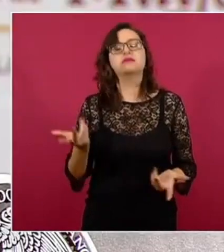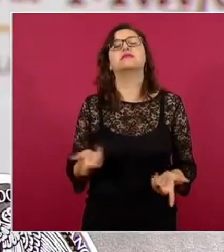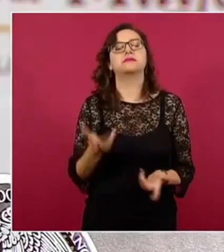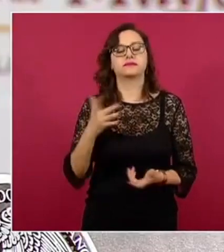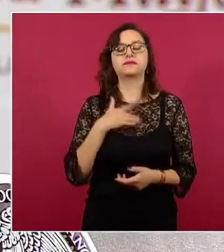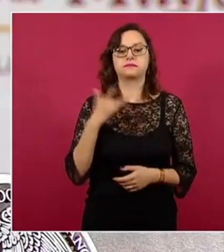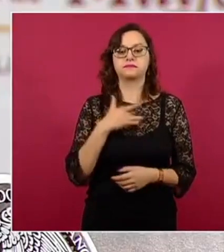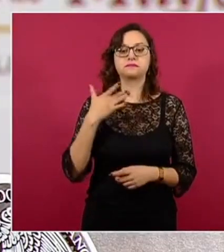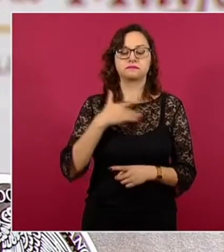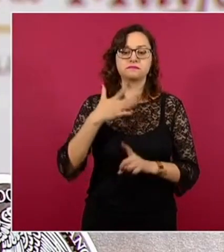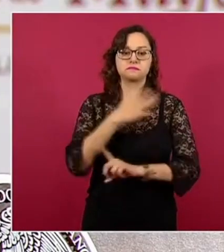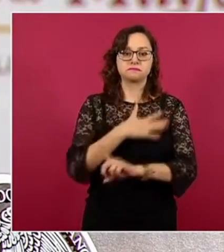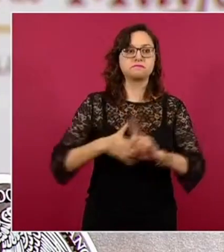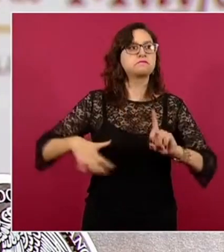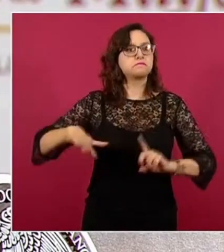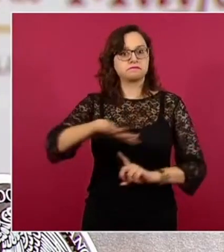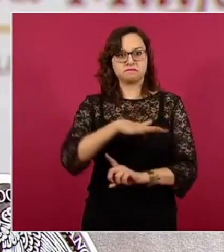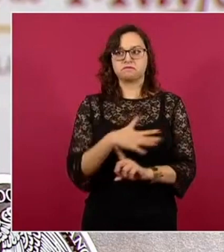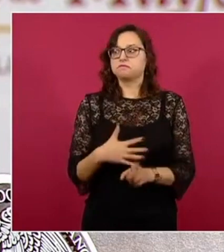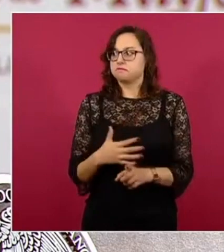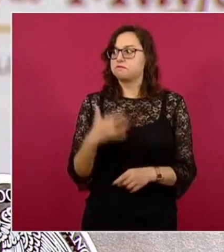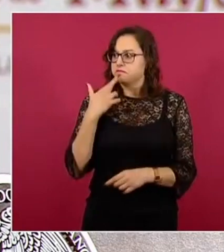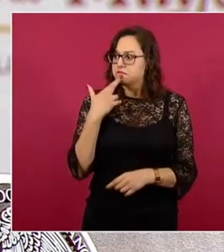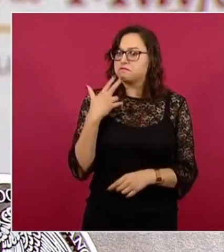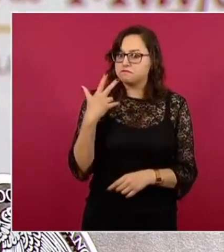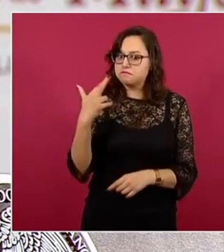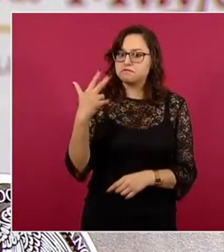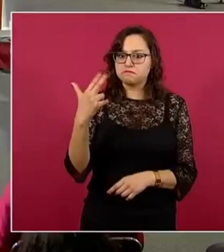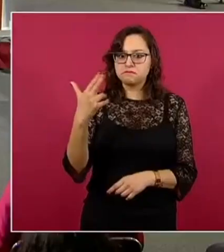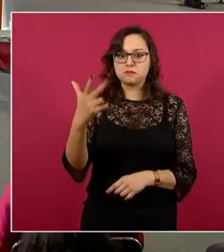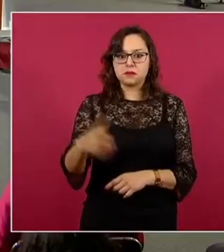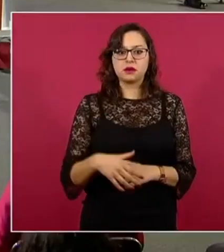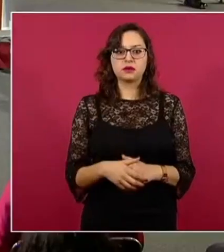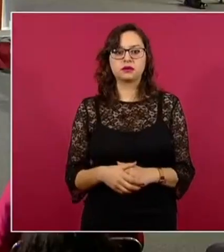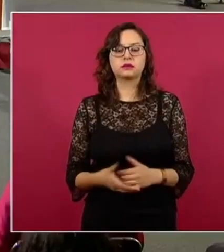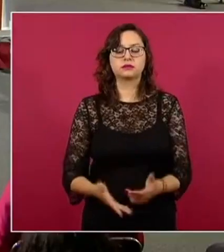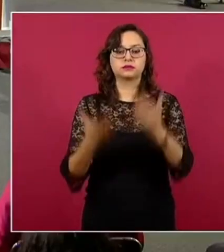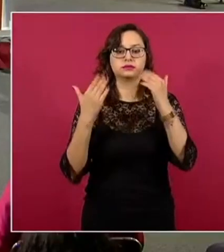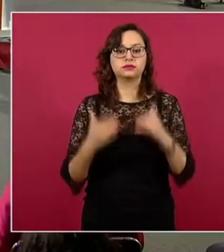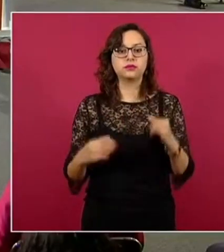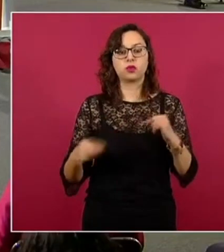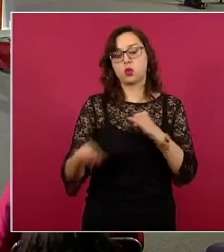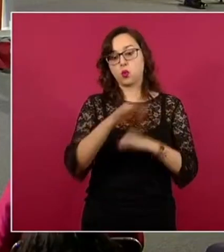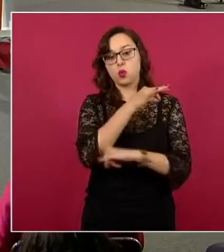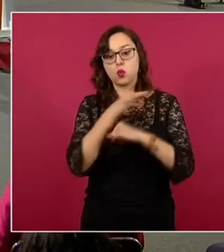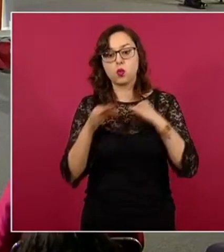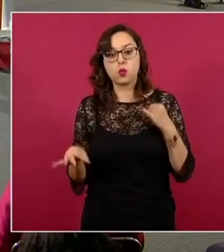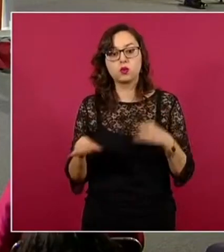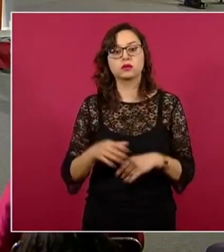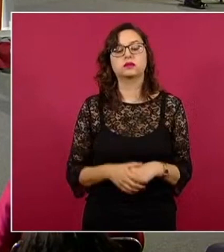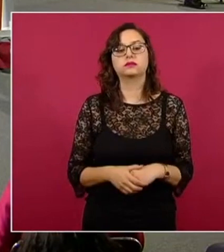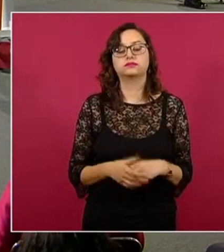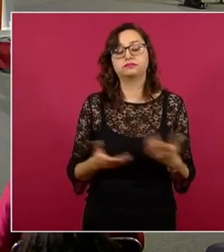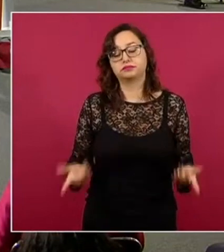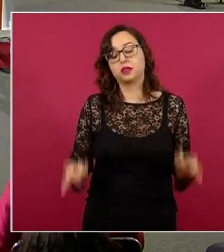identificar también una estabilidad en este impacto tan importante. Y finalmente, respecto al perfil de la epidemia, la